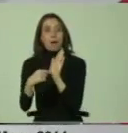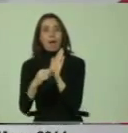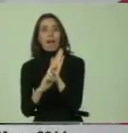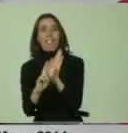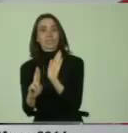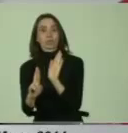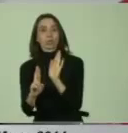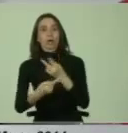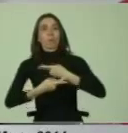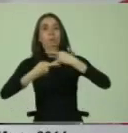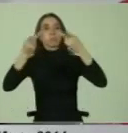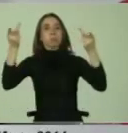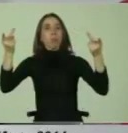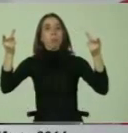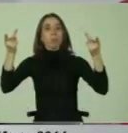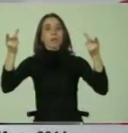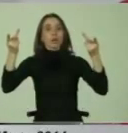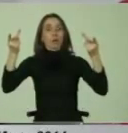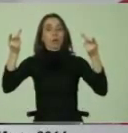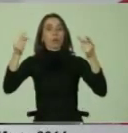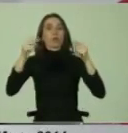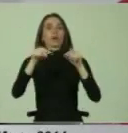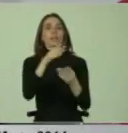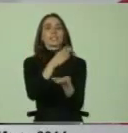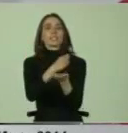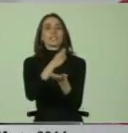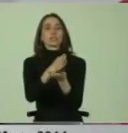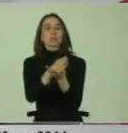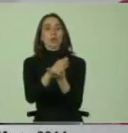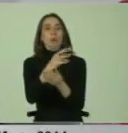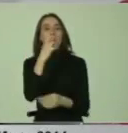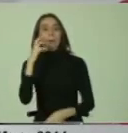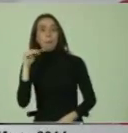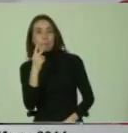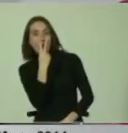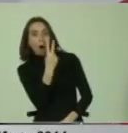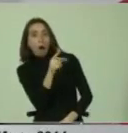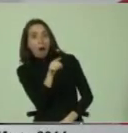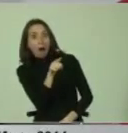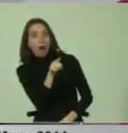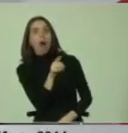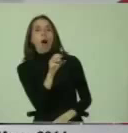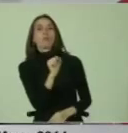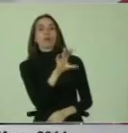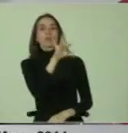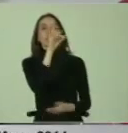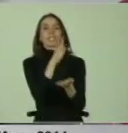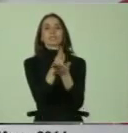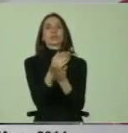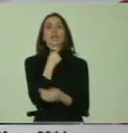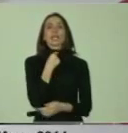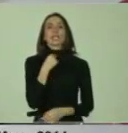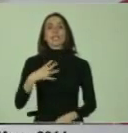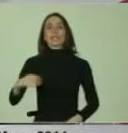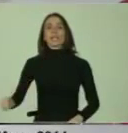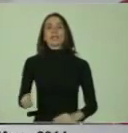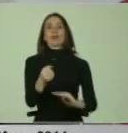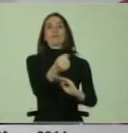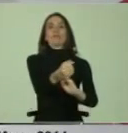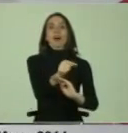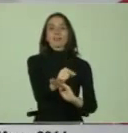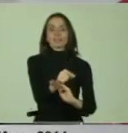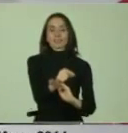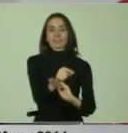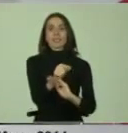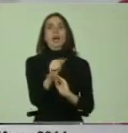suelen hacerse públicos con el tema, con aquello de que los padres puedan elegir la escuela que quieren para sus hijos. Los